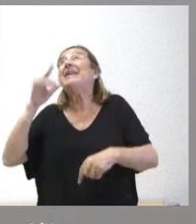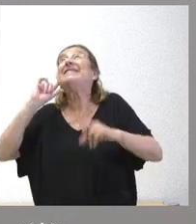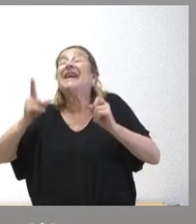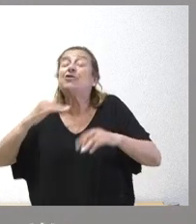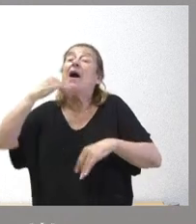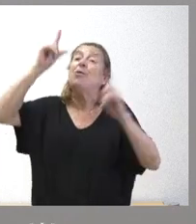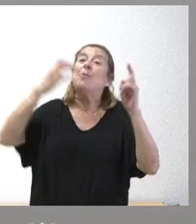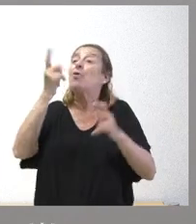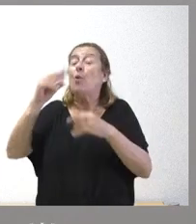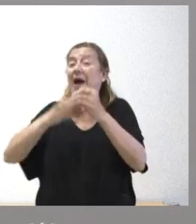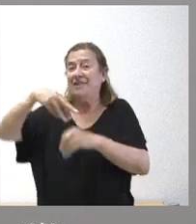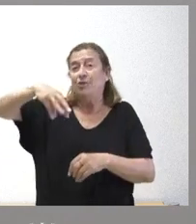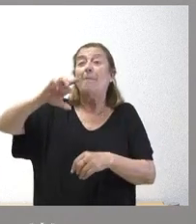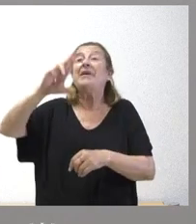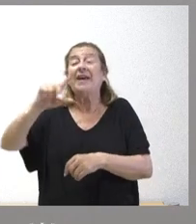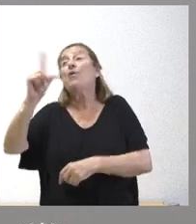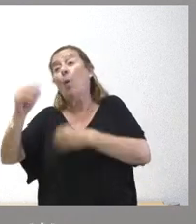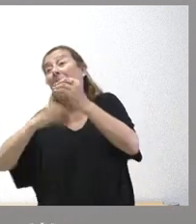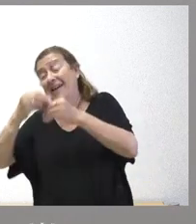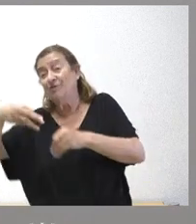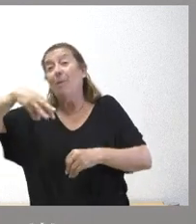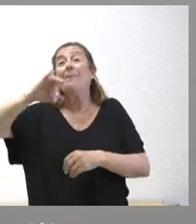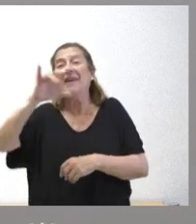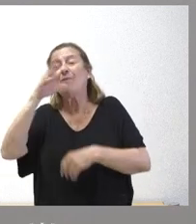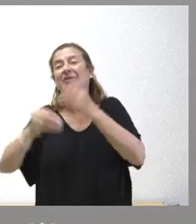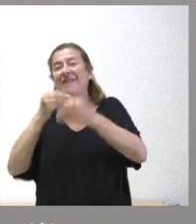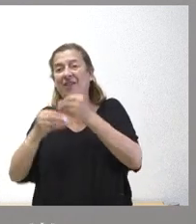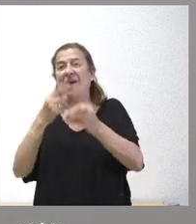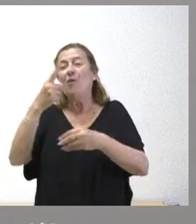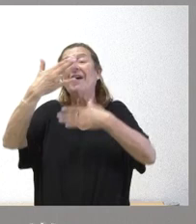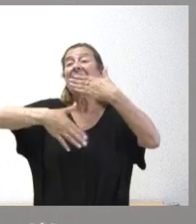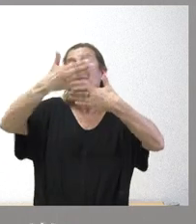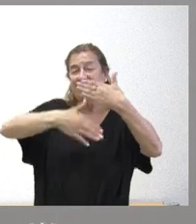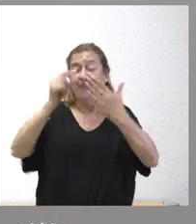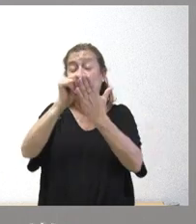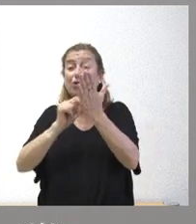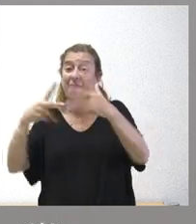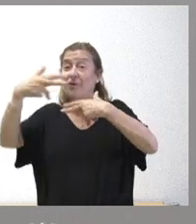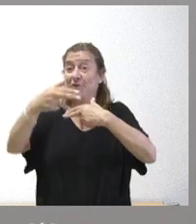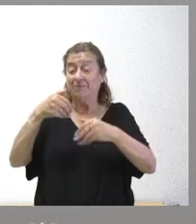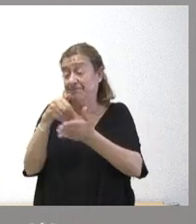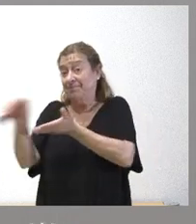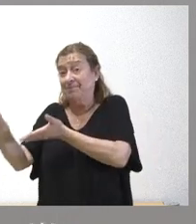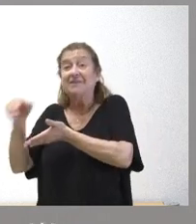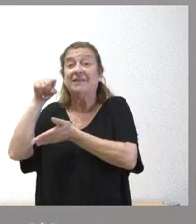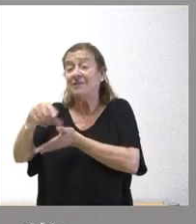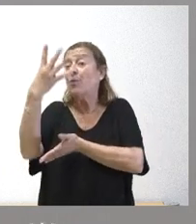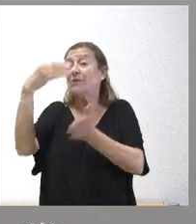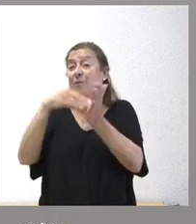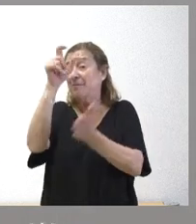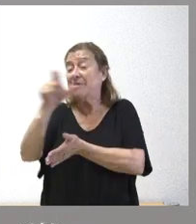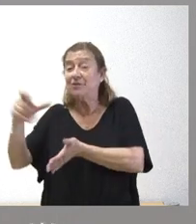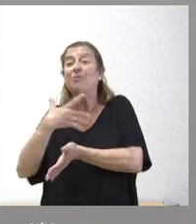porque no han hecho el MIR y no han hecho el MIR porque se establece un límite de corte que les excluye y esas 4.000 personas